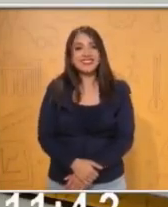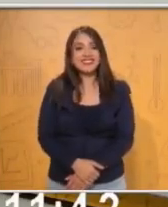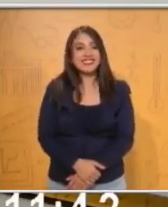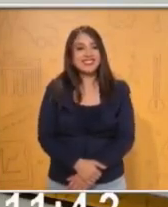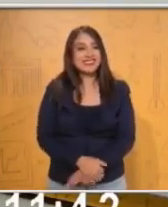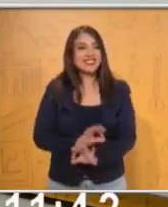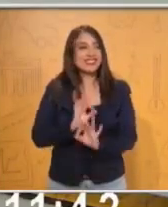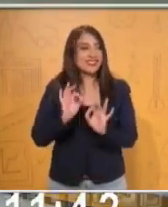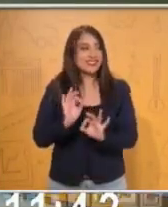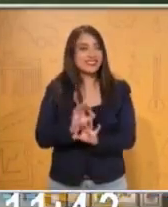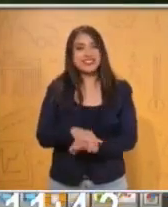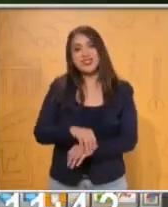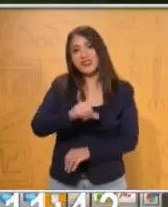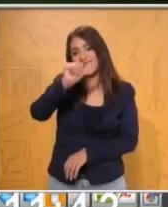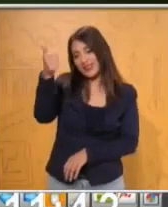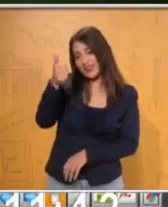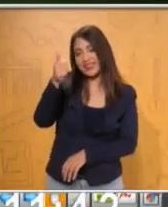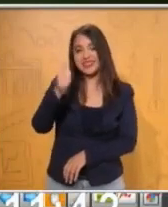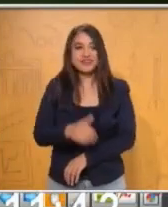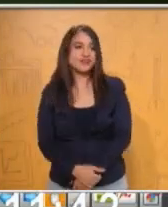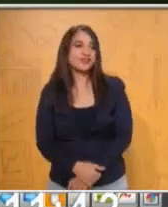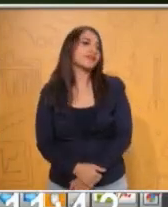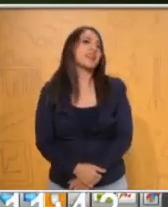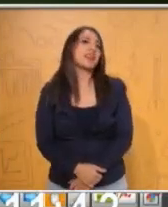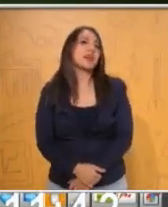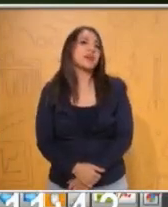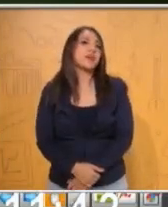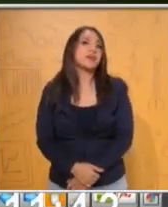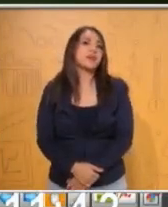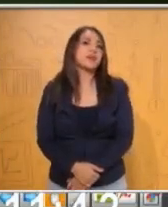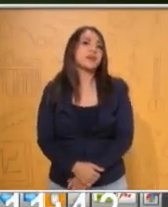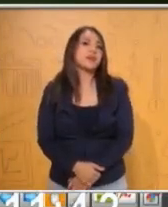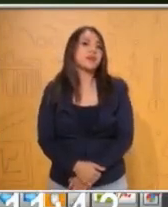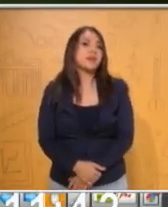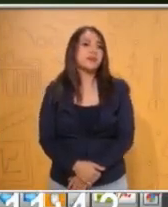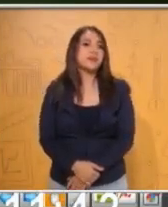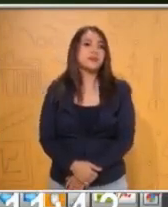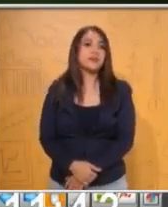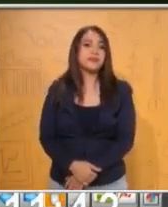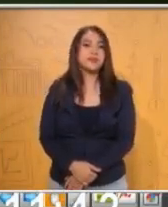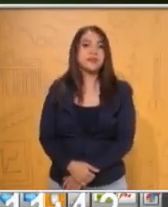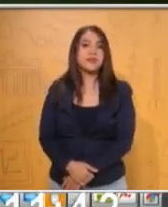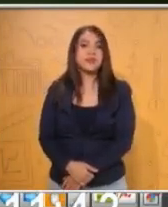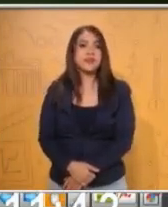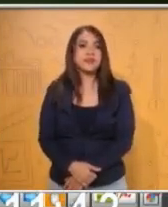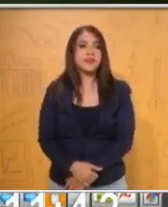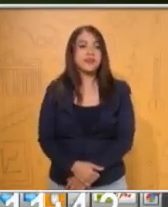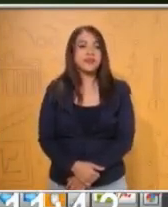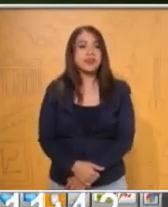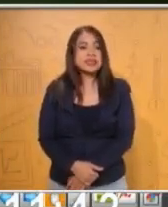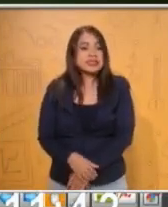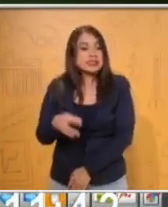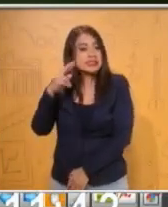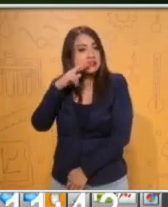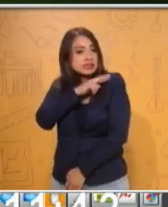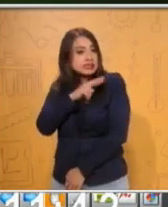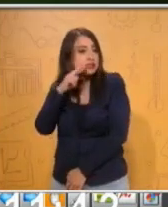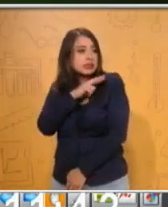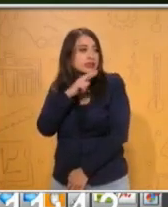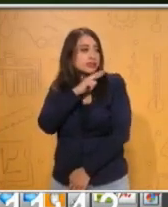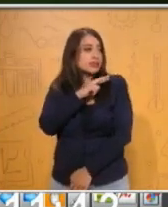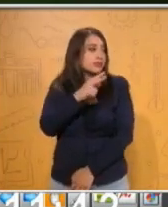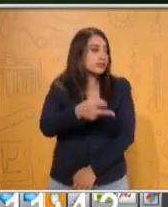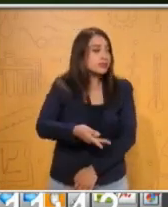Vamos con la siguiente, amiguitos. Adivina, adivinador. Tan pronto como se habla,